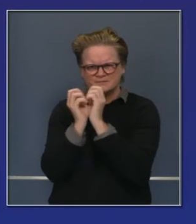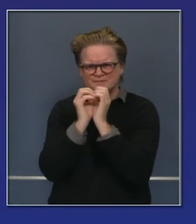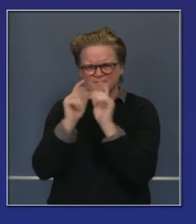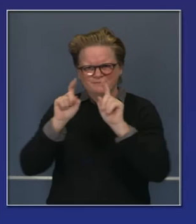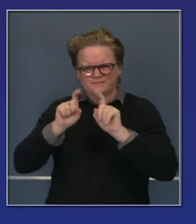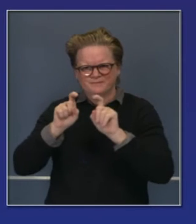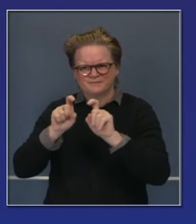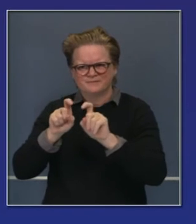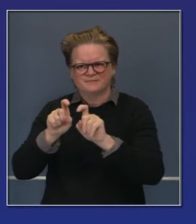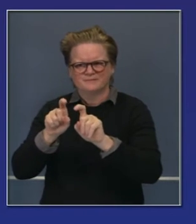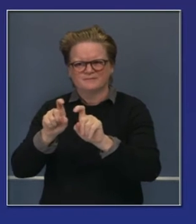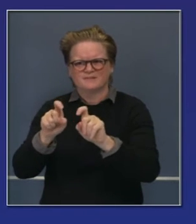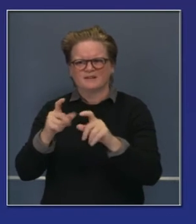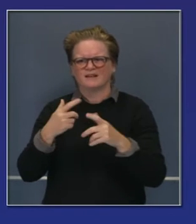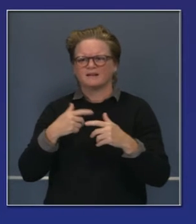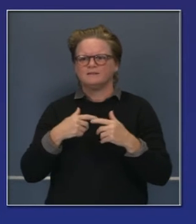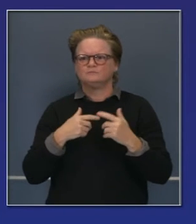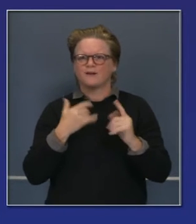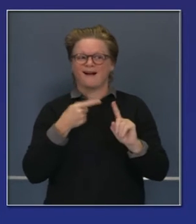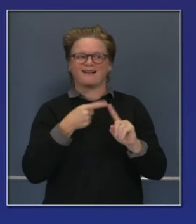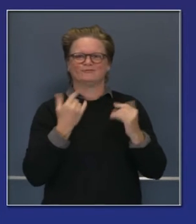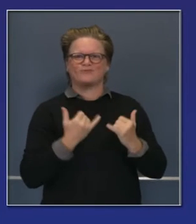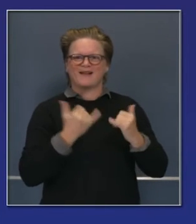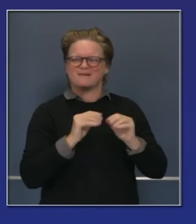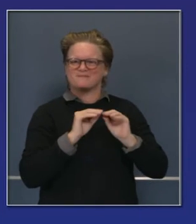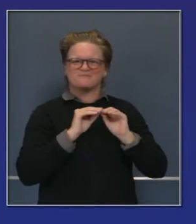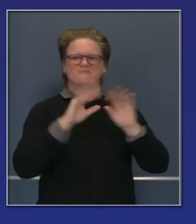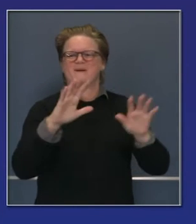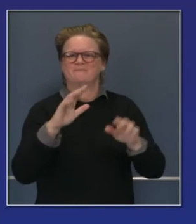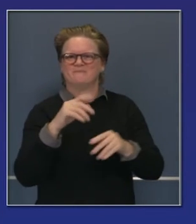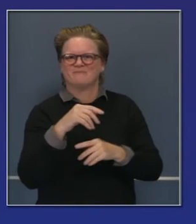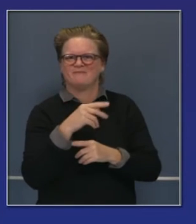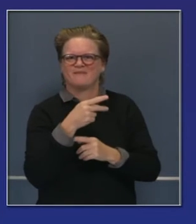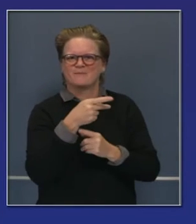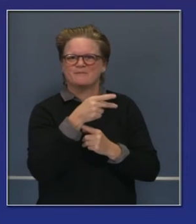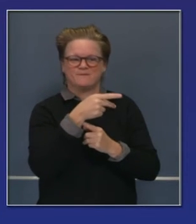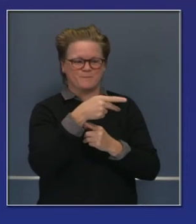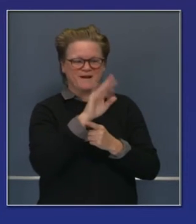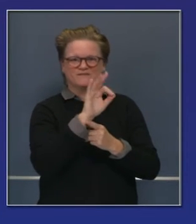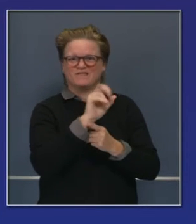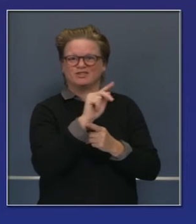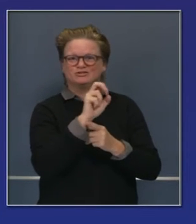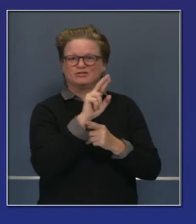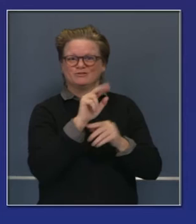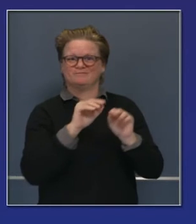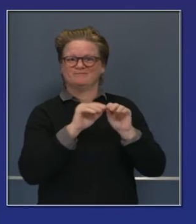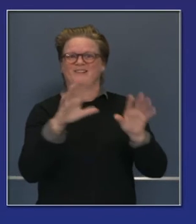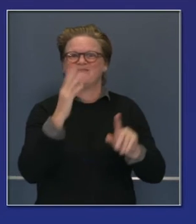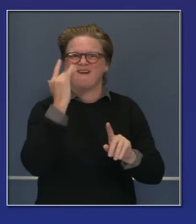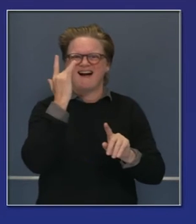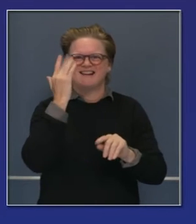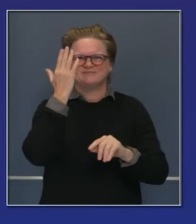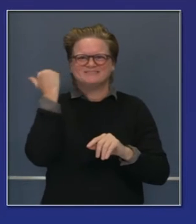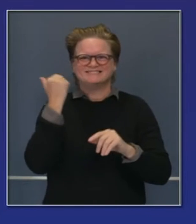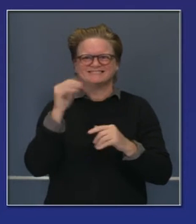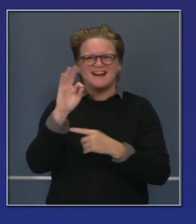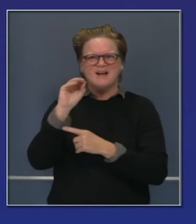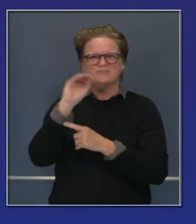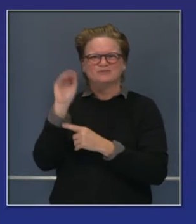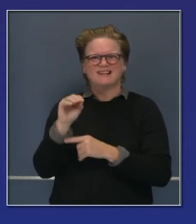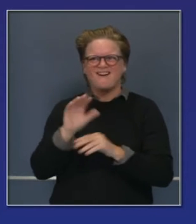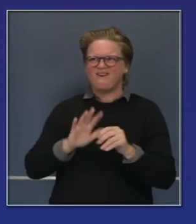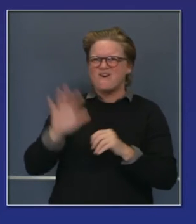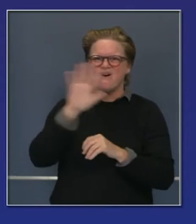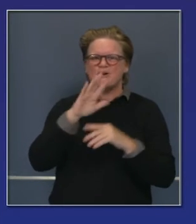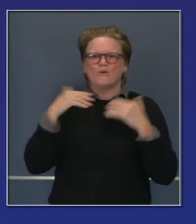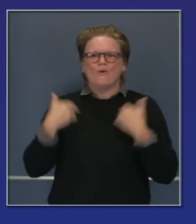una vacuna. Pfizer generó encabezados hoy. Otras compañías generarán encabezados en los meses